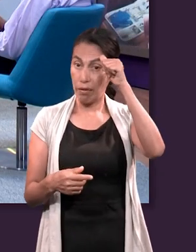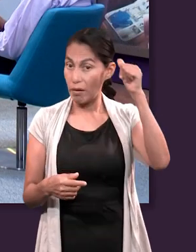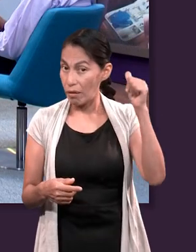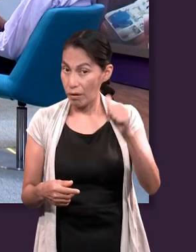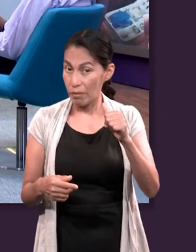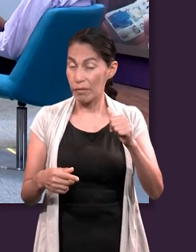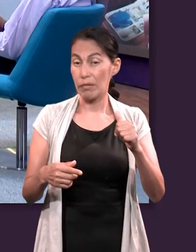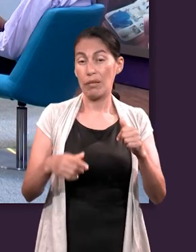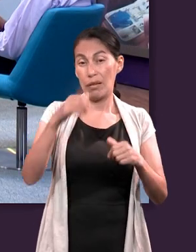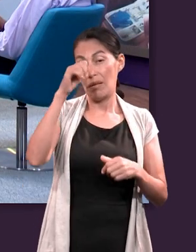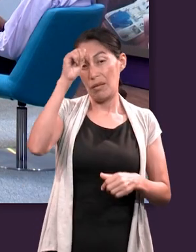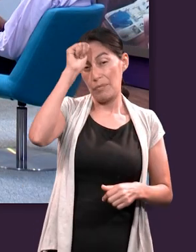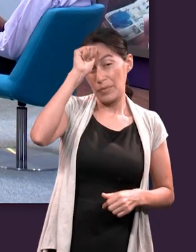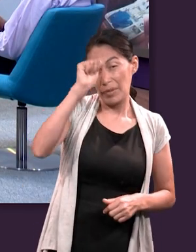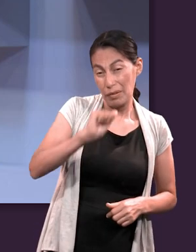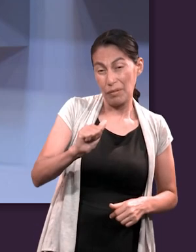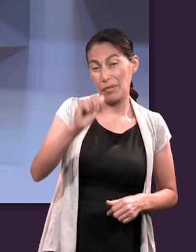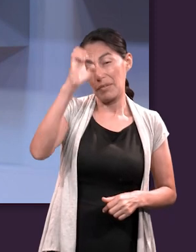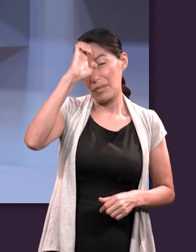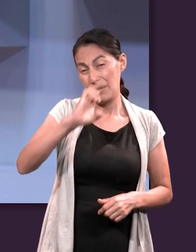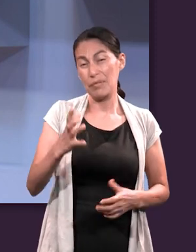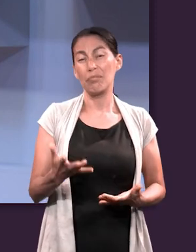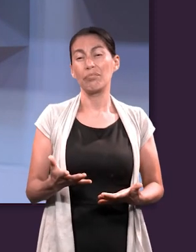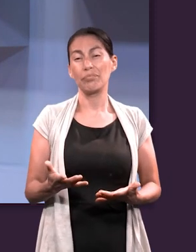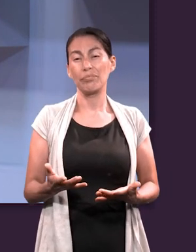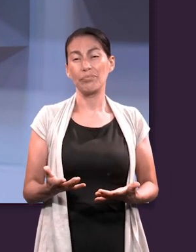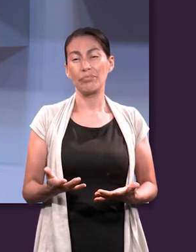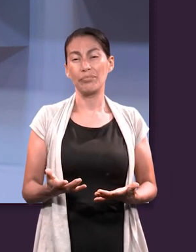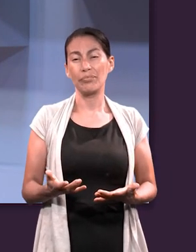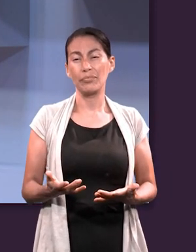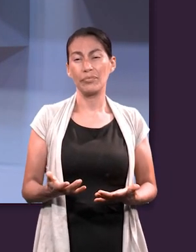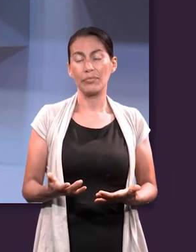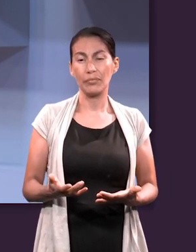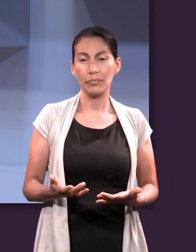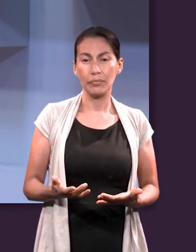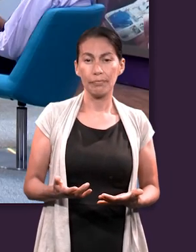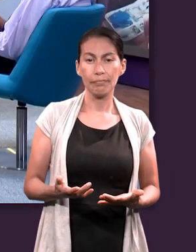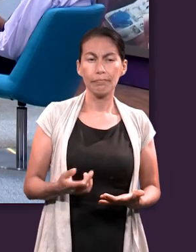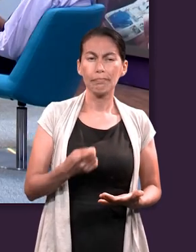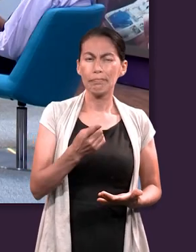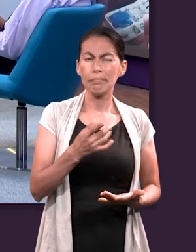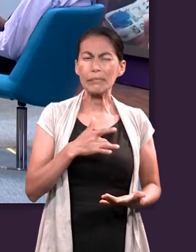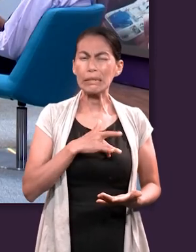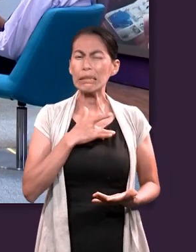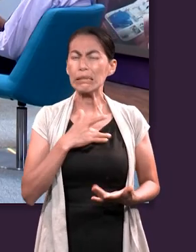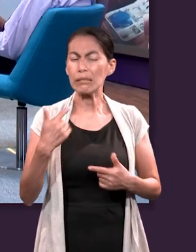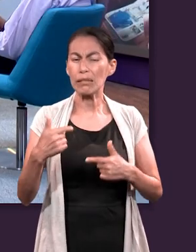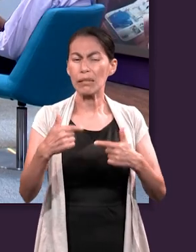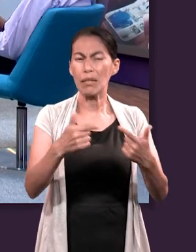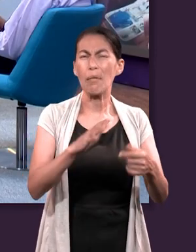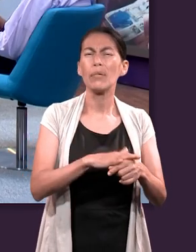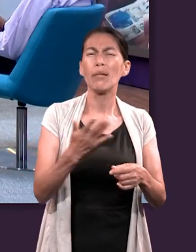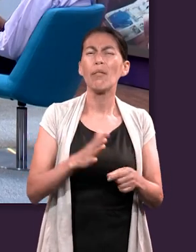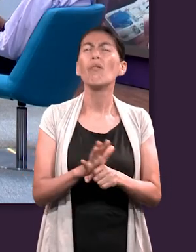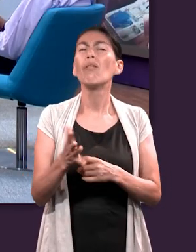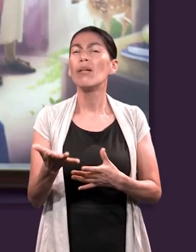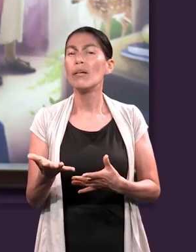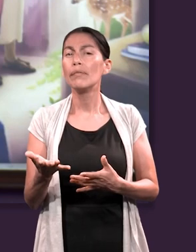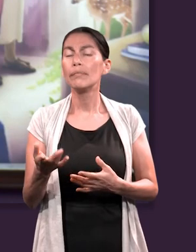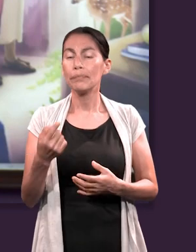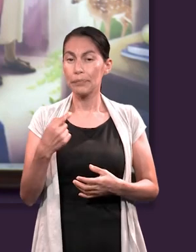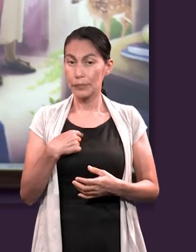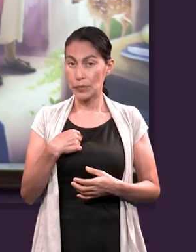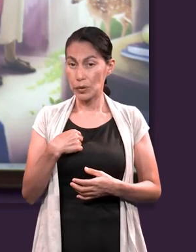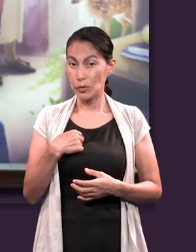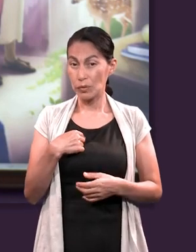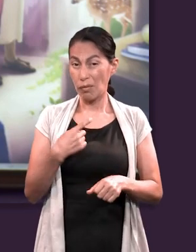y ¿cuál de esas consecuencias te pesa más a ti? Quisiera aportar allí que una